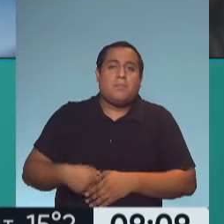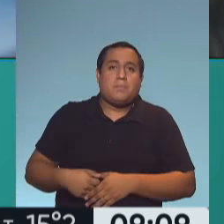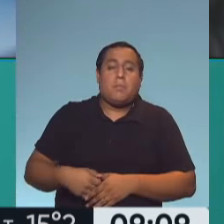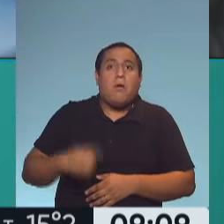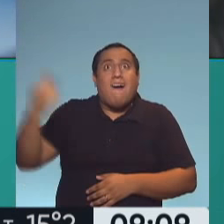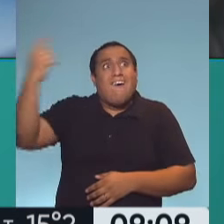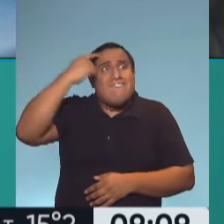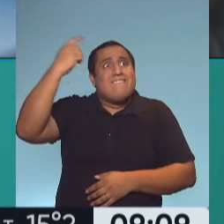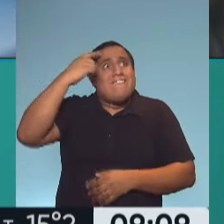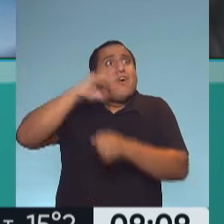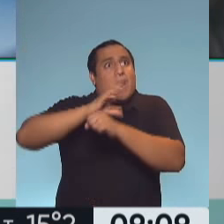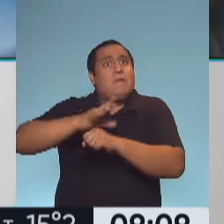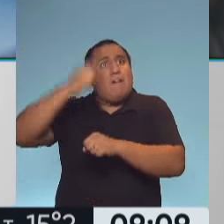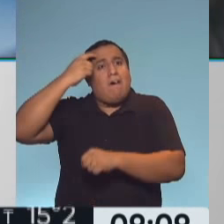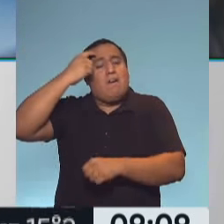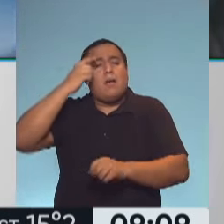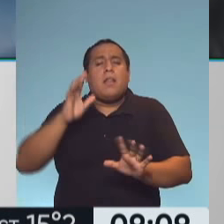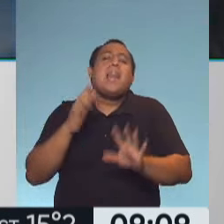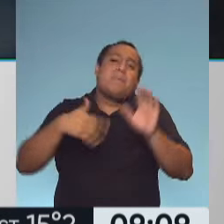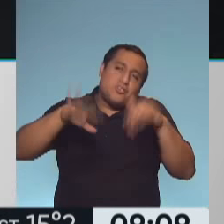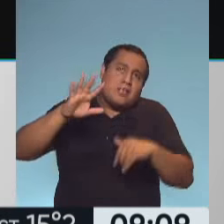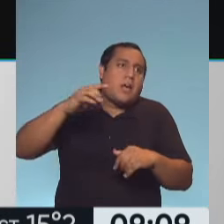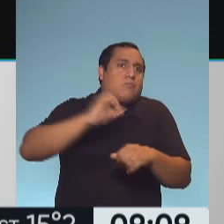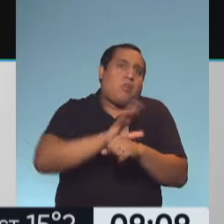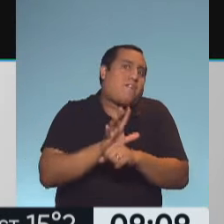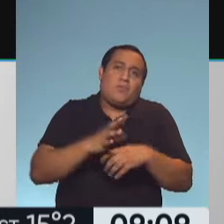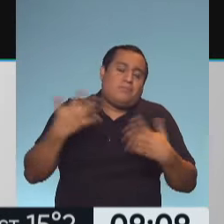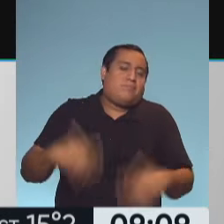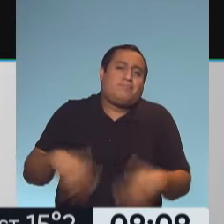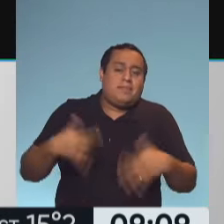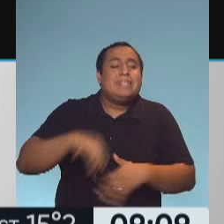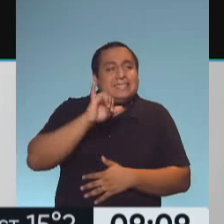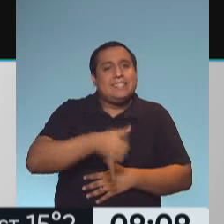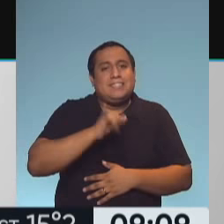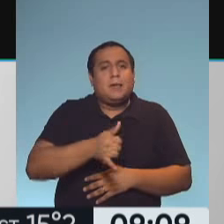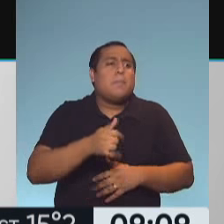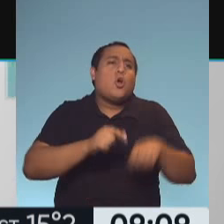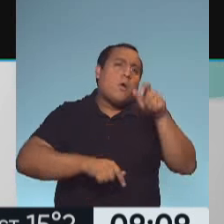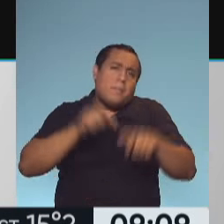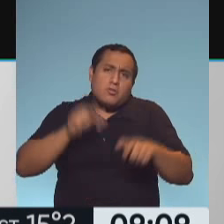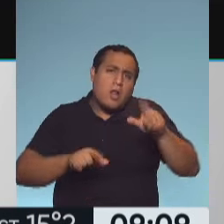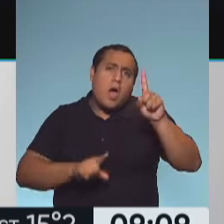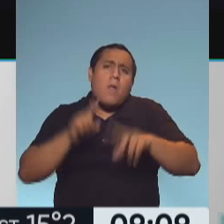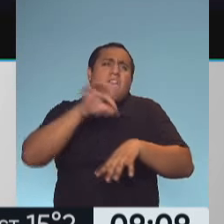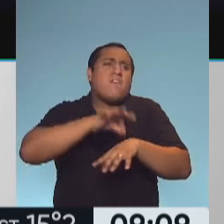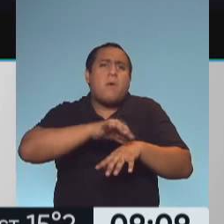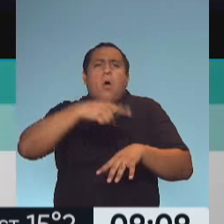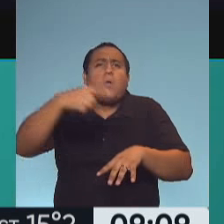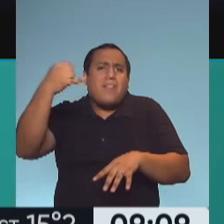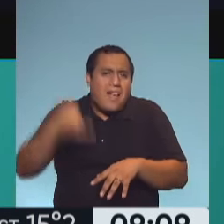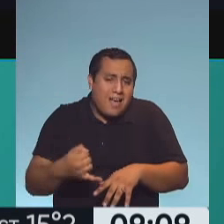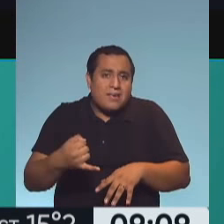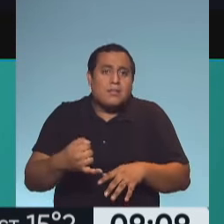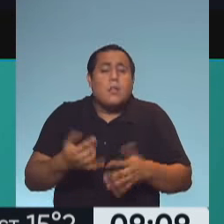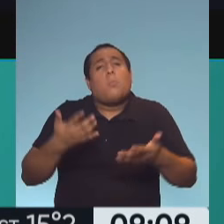porque sigue sucediendo, ¿no? Sí, la gran mayoría lo es. Sí, la gran mayoría lo es, pero hay gente que tiene también otras patologías y ahí... Y pero